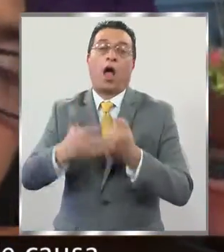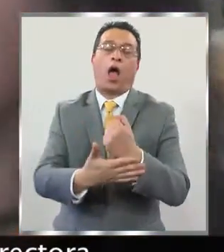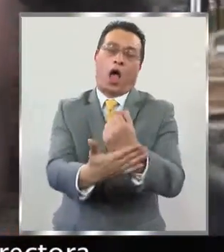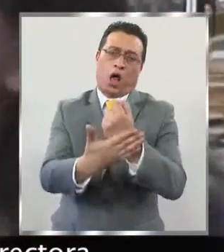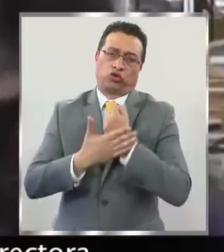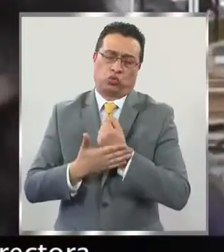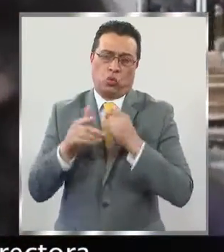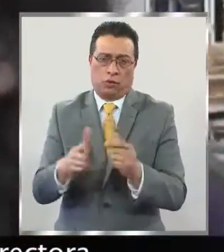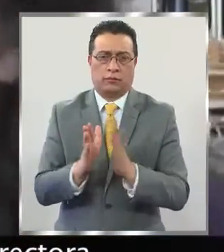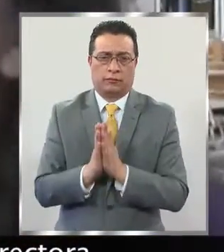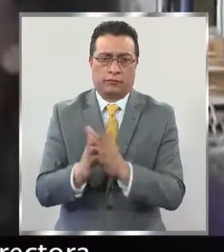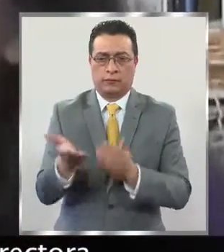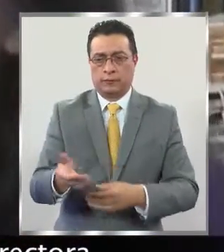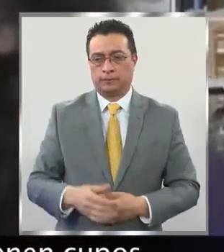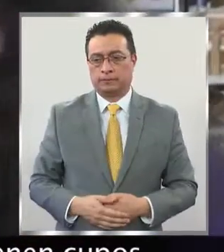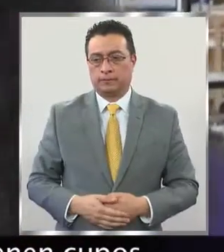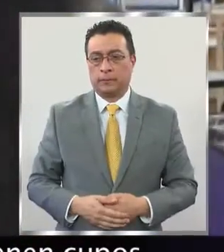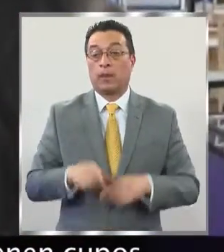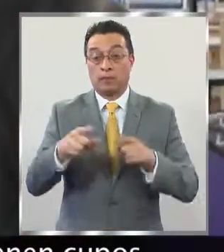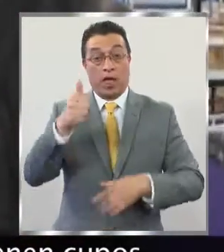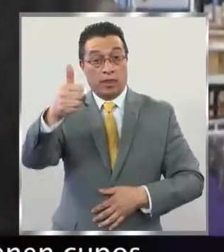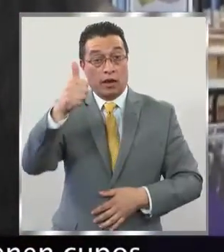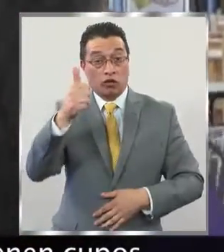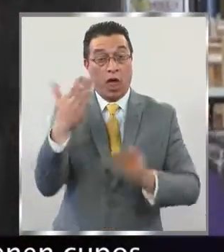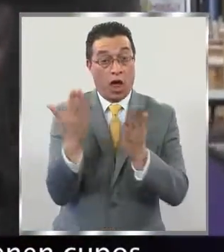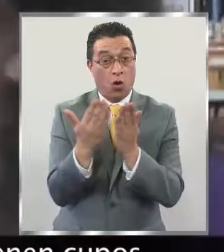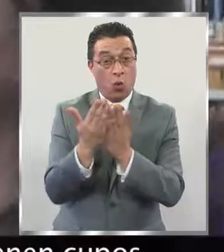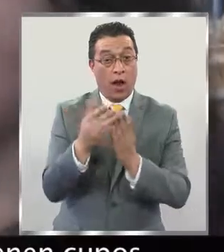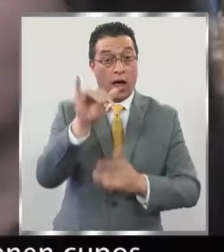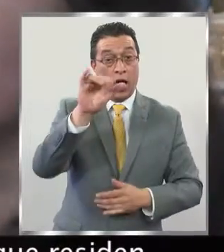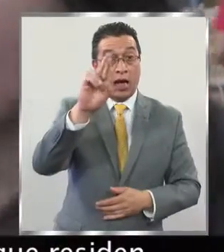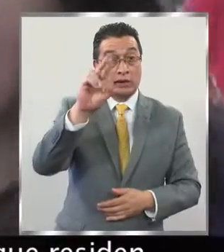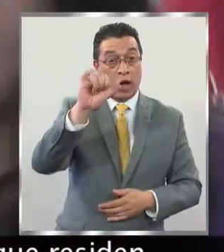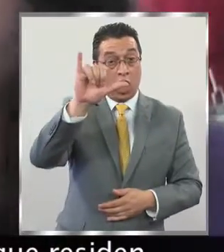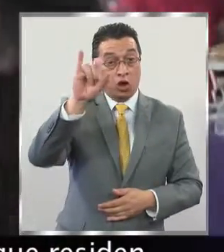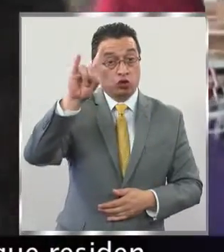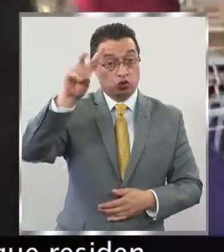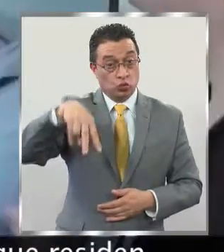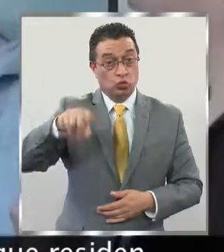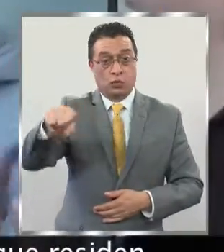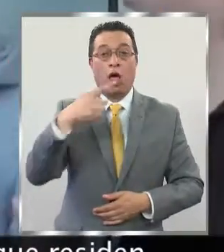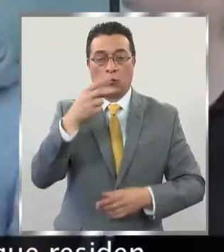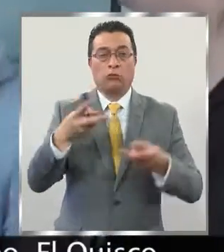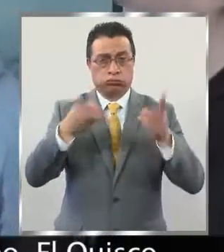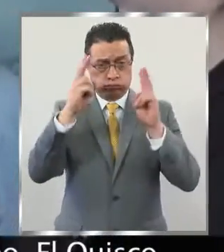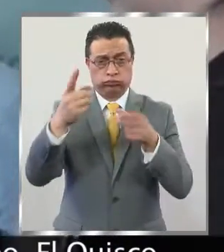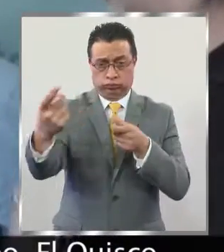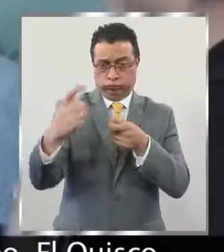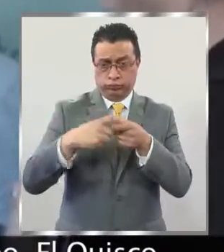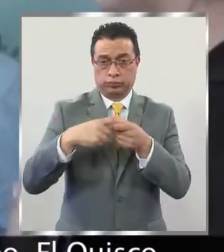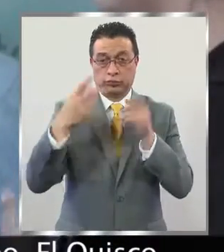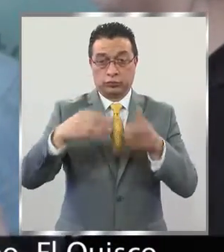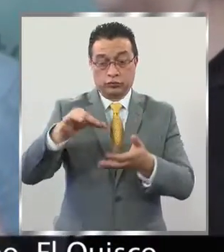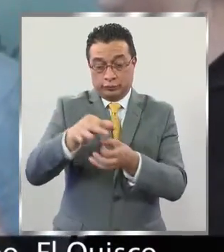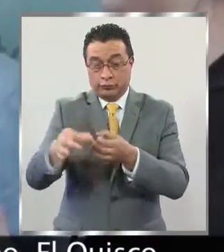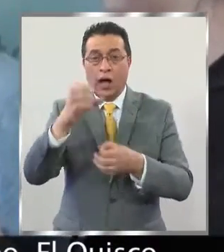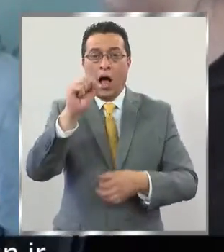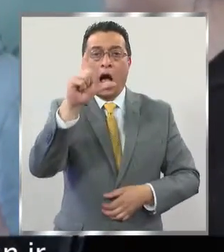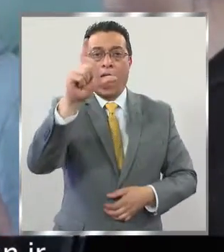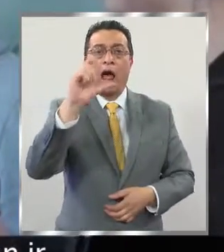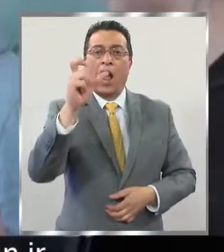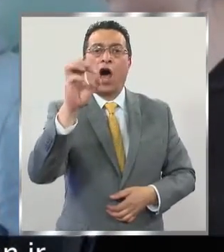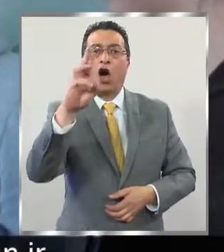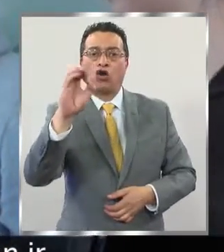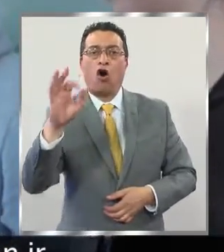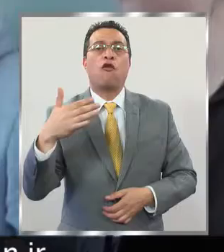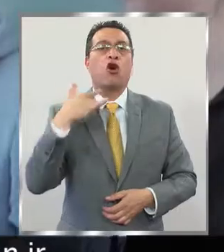noble causa. Según nos cuenta la directora de la escuela Rayún, aún tienen cupos disponibles para aquellos que residen en las comunas de Algarrobo, el